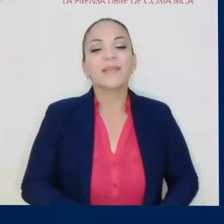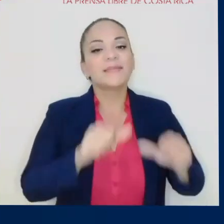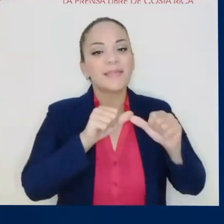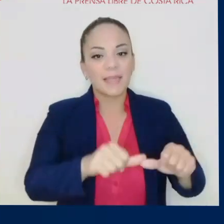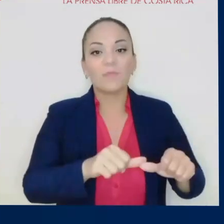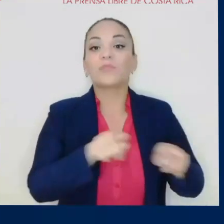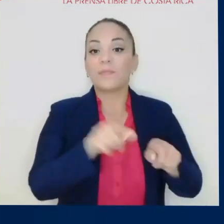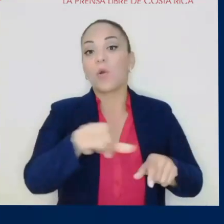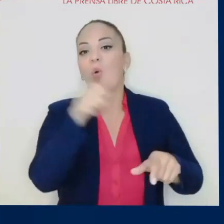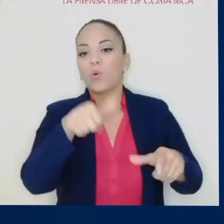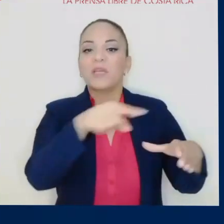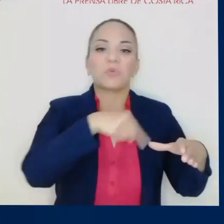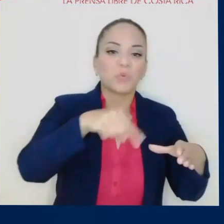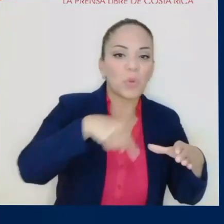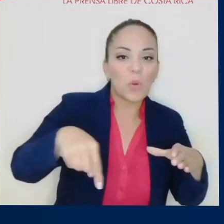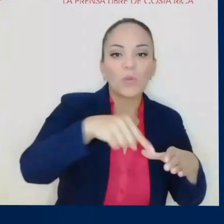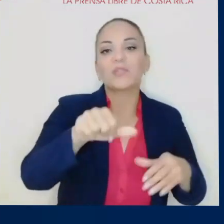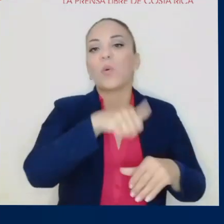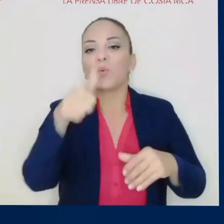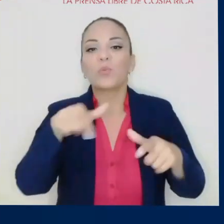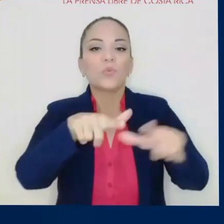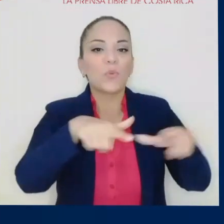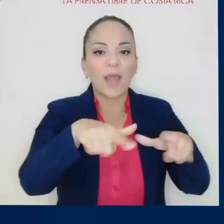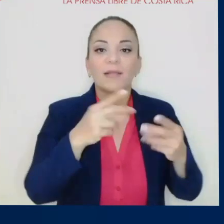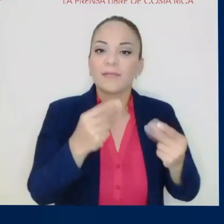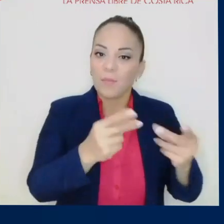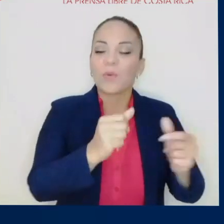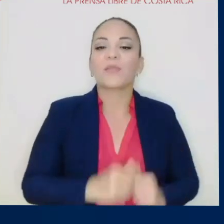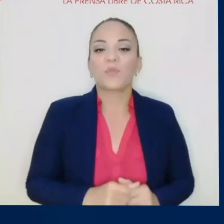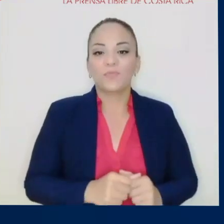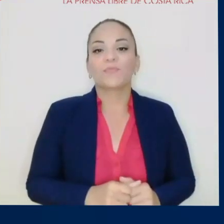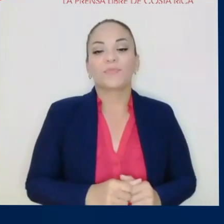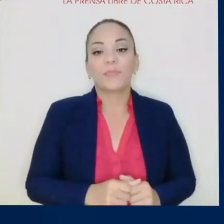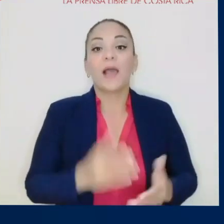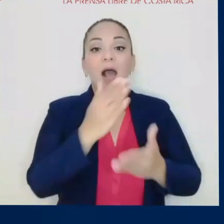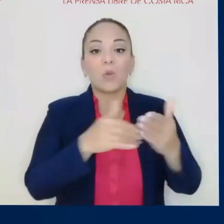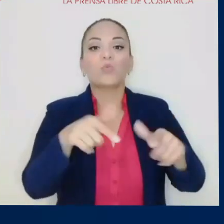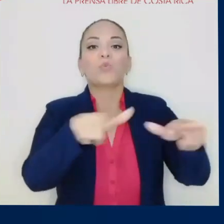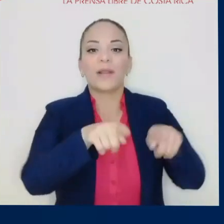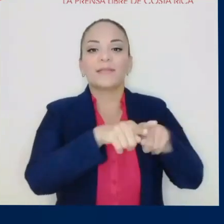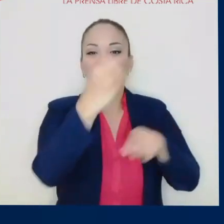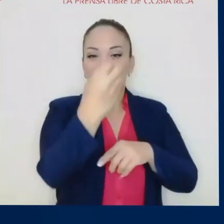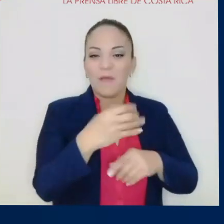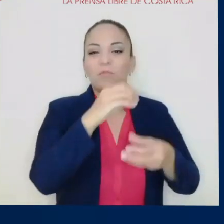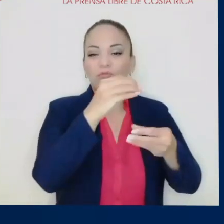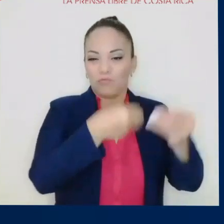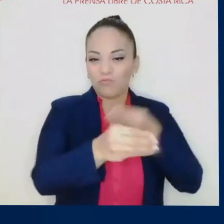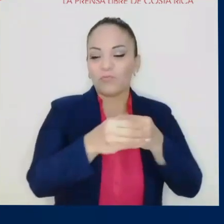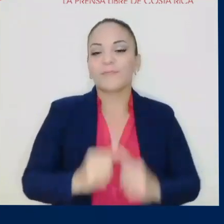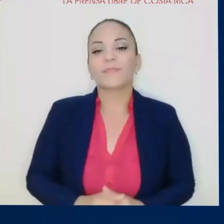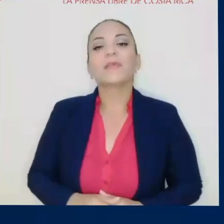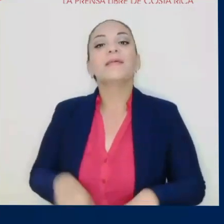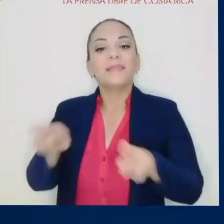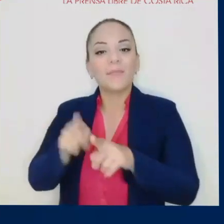Y seguimos con otras rotondas y otros intercambios que estamos moviendo para algunos pasos a desnivel, donde ahorita hay unos semáforos.